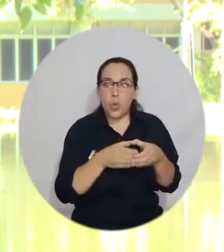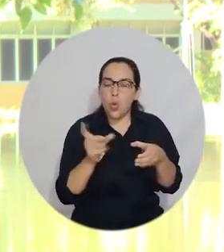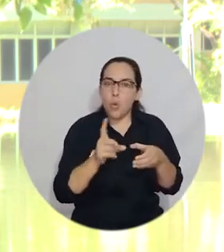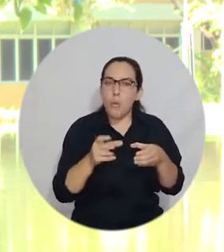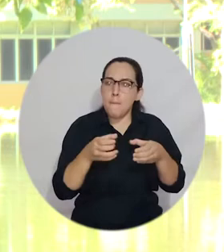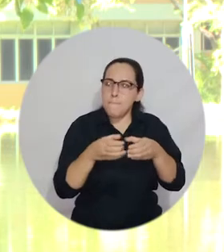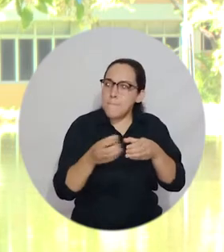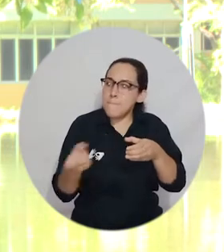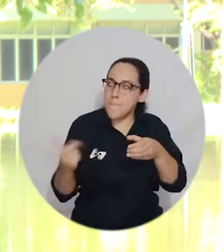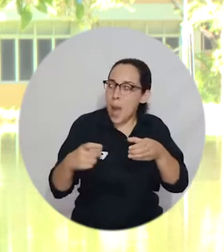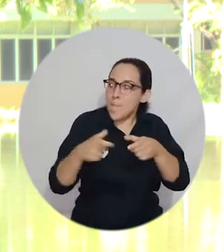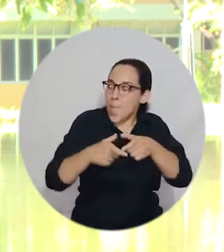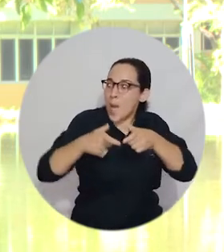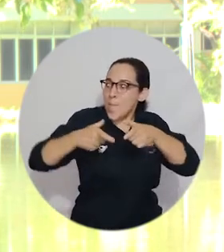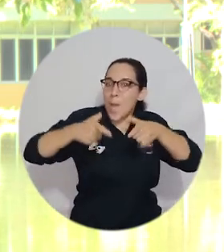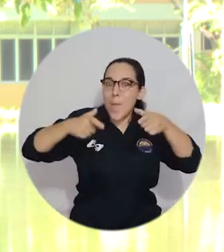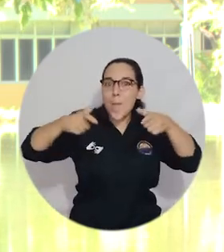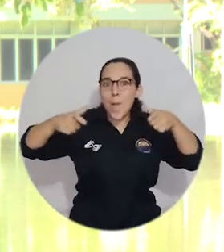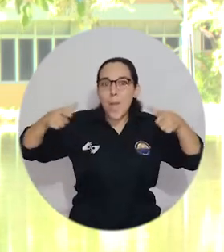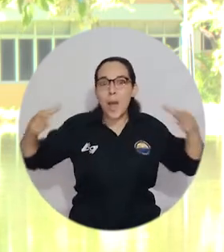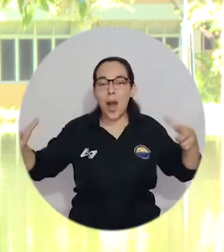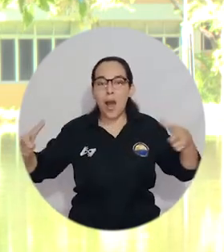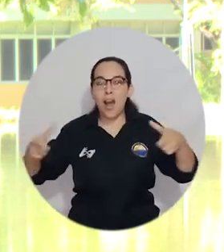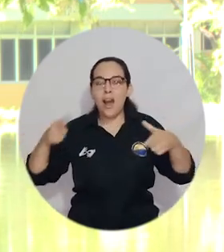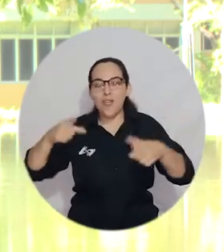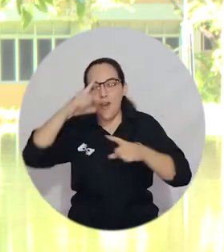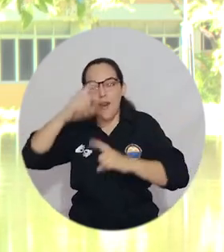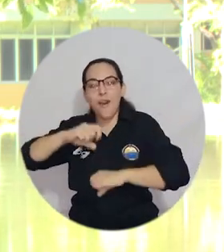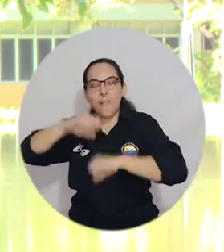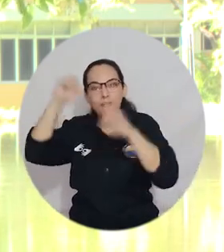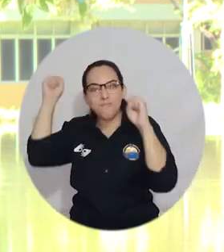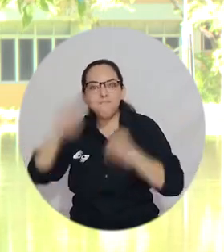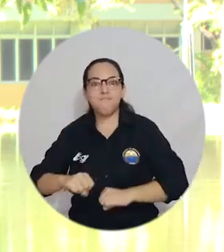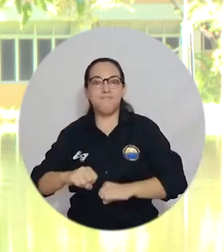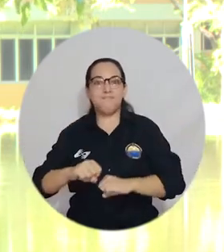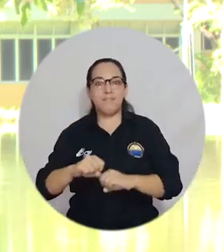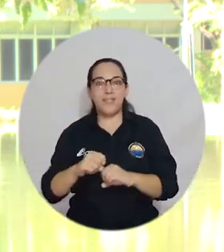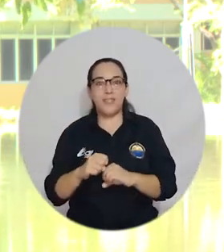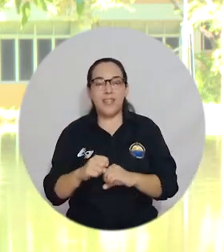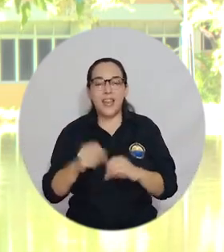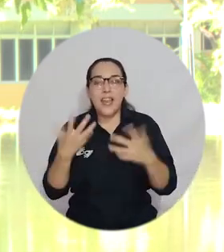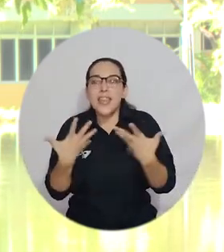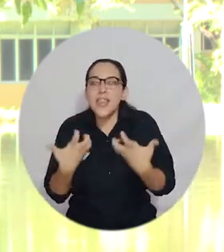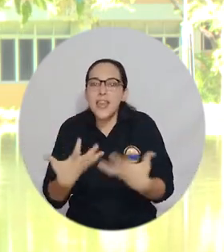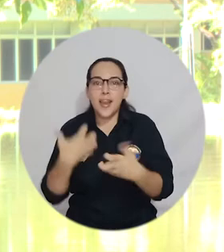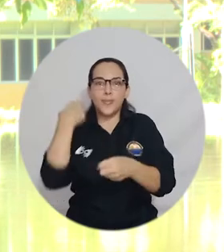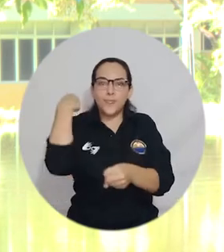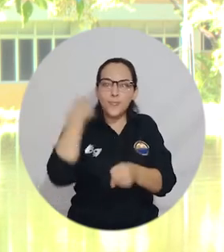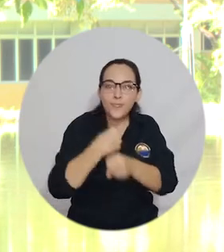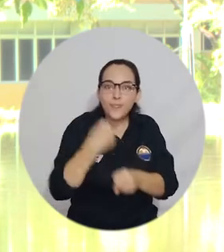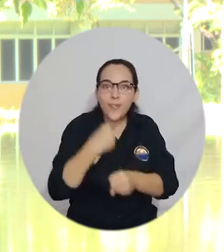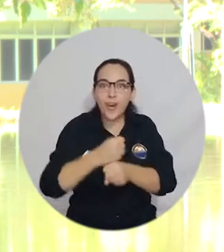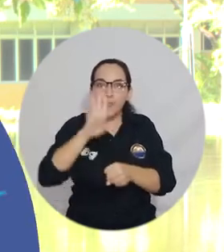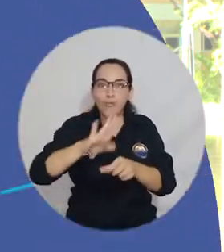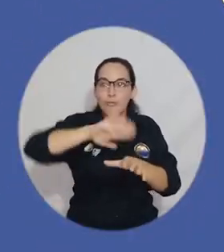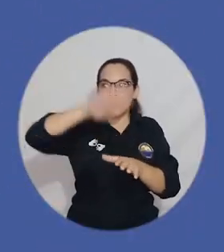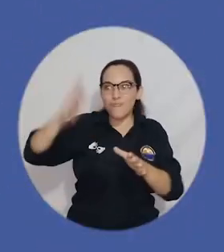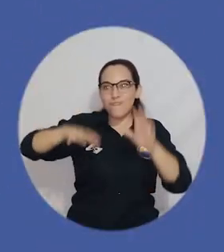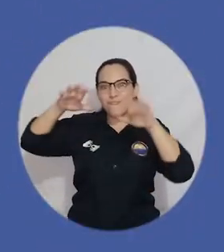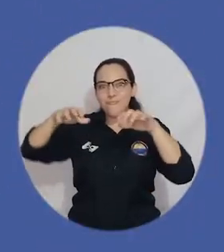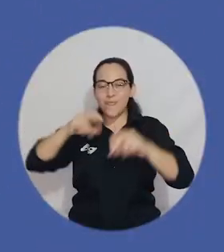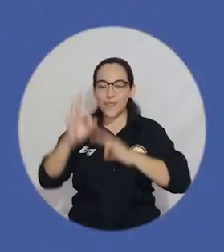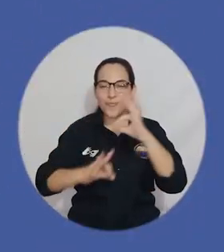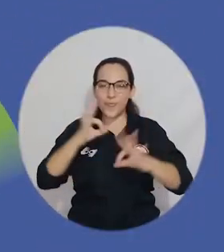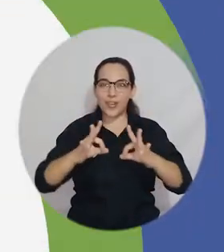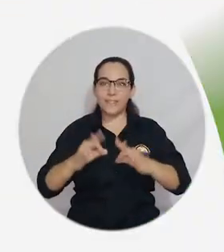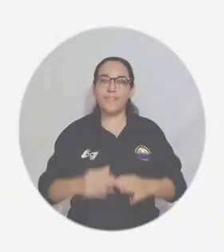es meter muchos más jóvenes, muchas más personas que estén capacitadas, que quieran trabajar por sus páramos.